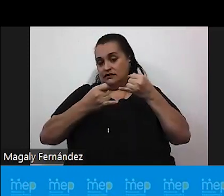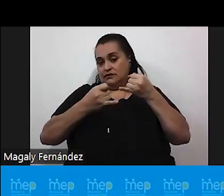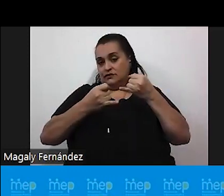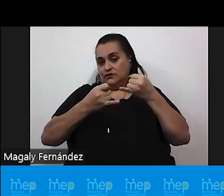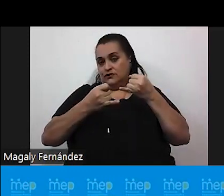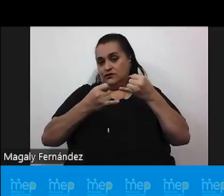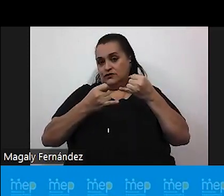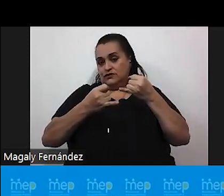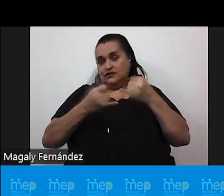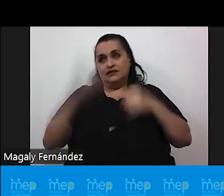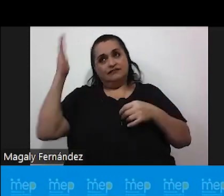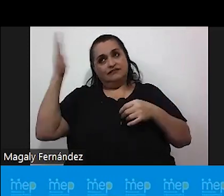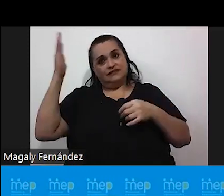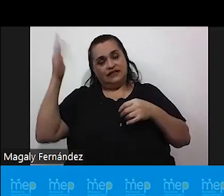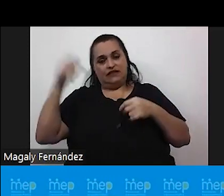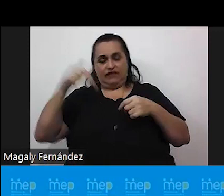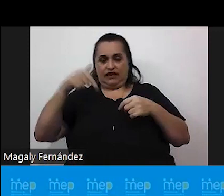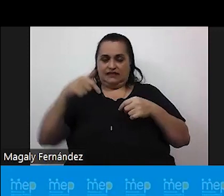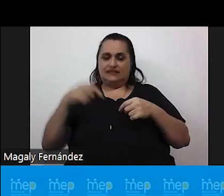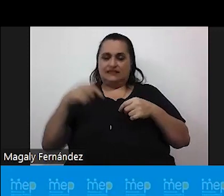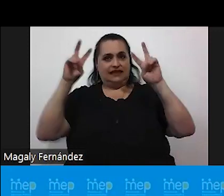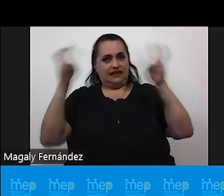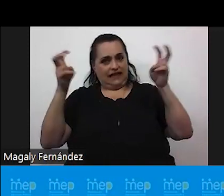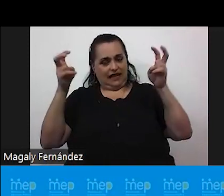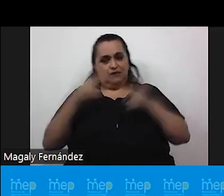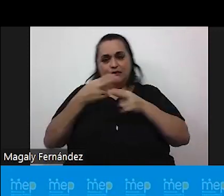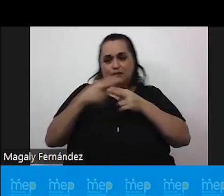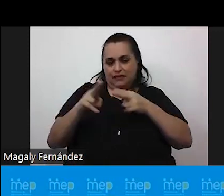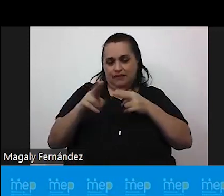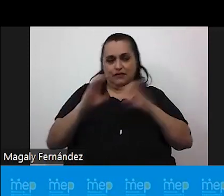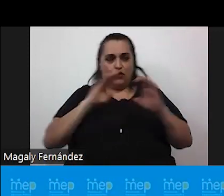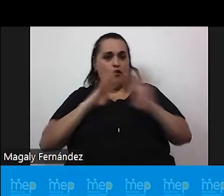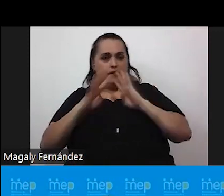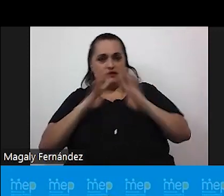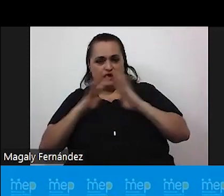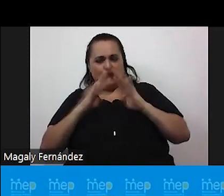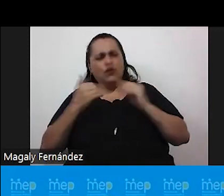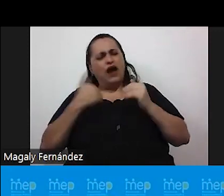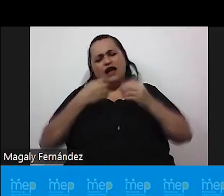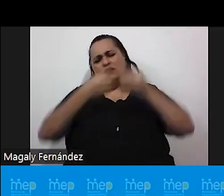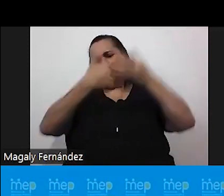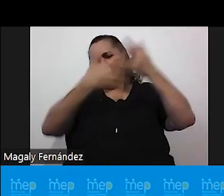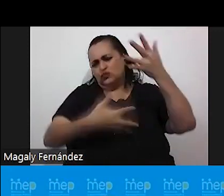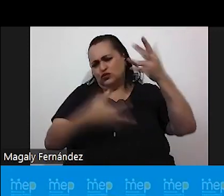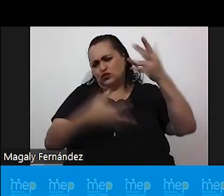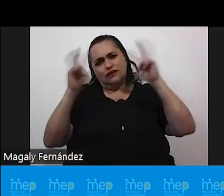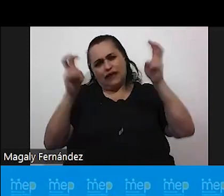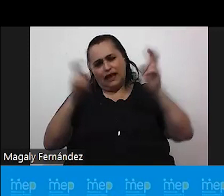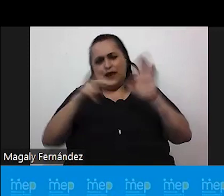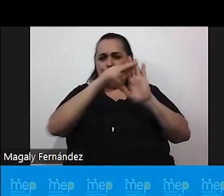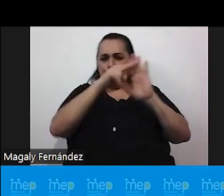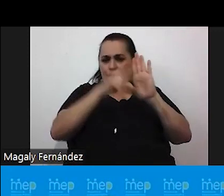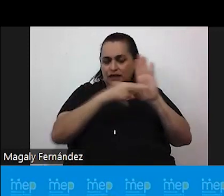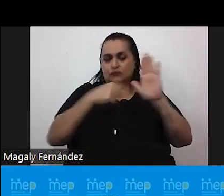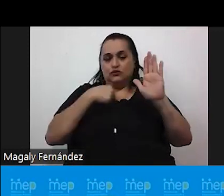con el cierre de este de este breve conversatorio hay mucho tema hay mucha normativa aquí estamos para